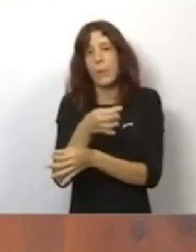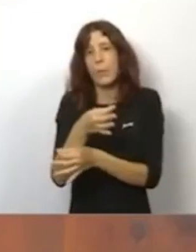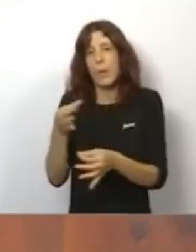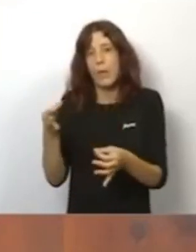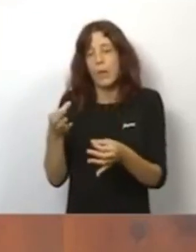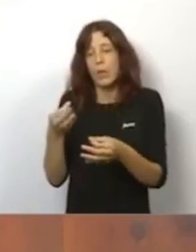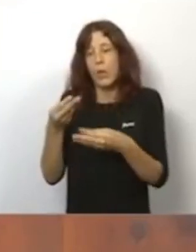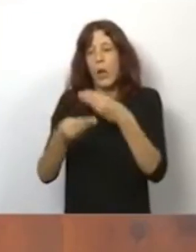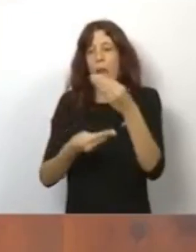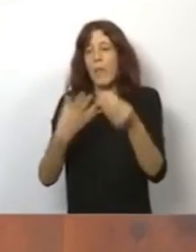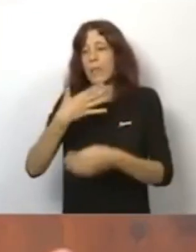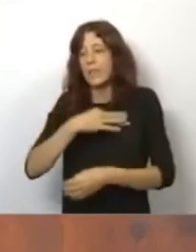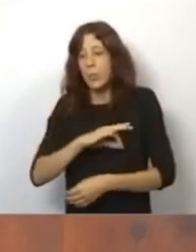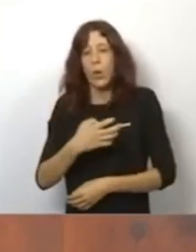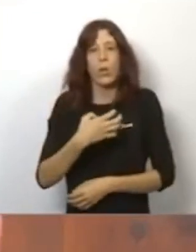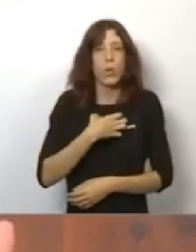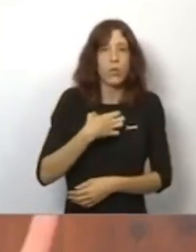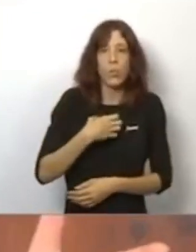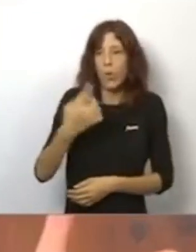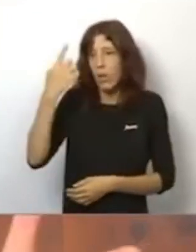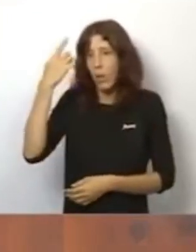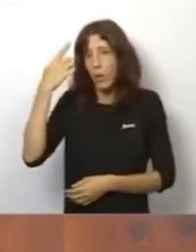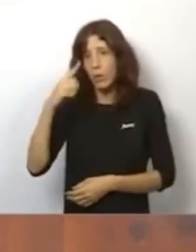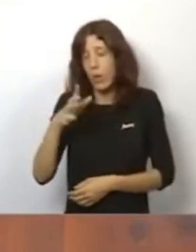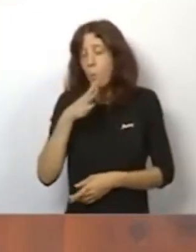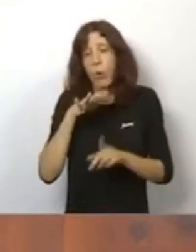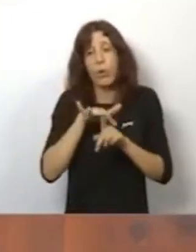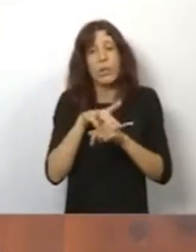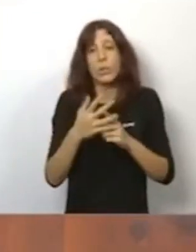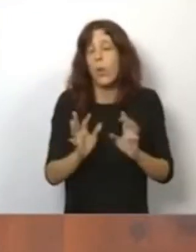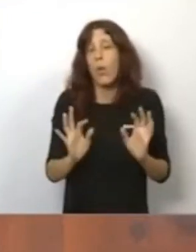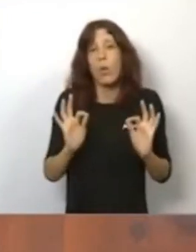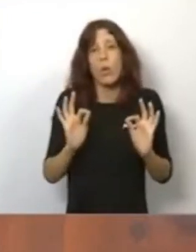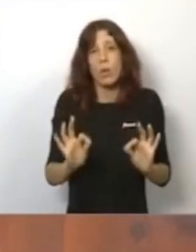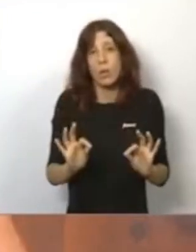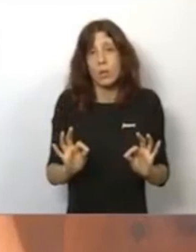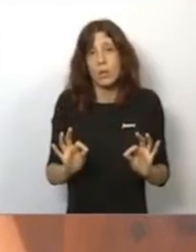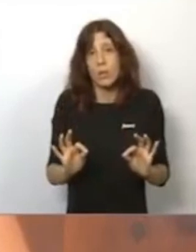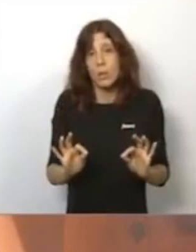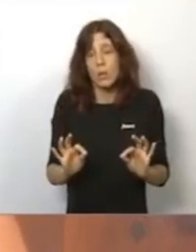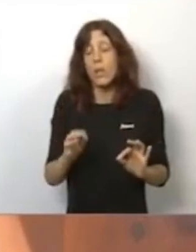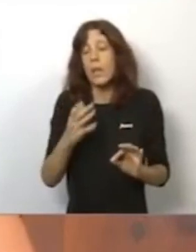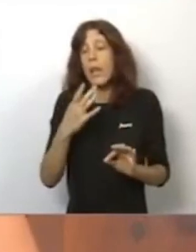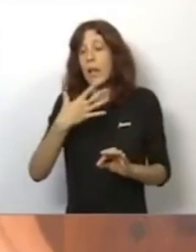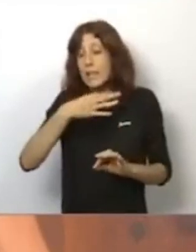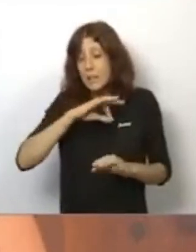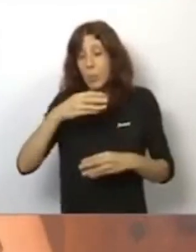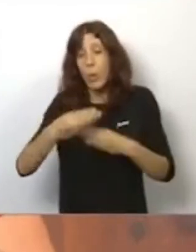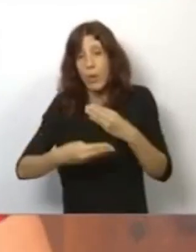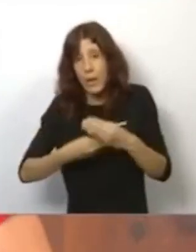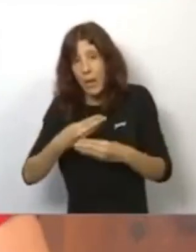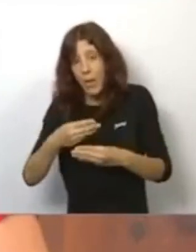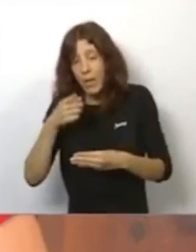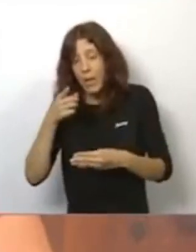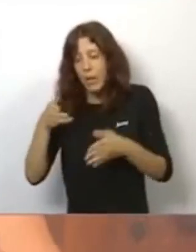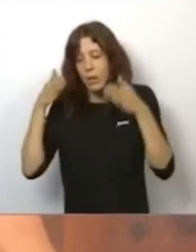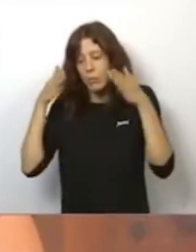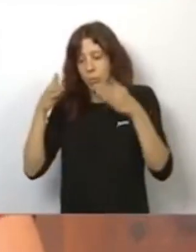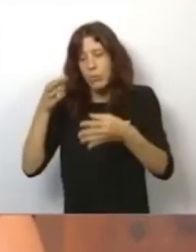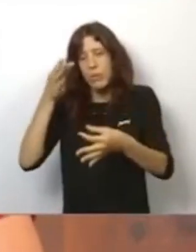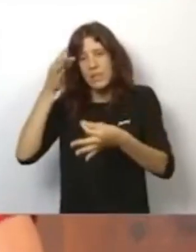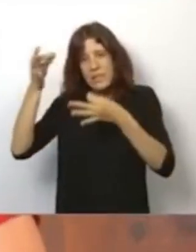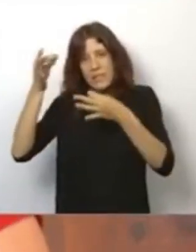actos tenemos que renunciar por la situación y qué actos se pueden llevar. Y ahora vamos a concretar los que se pueden llevar a cabo